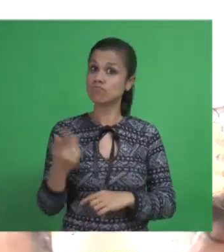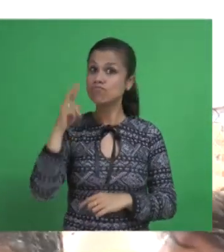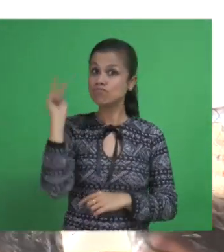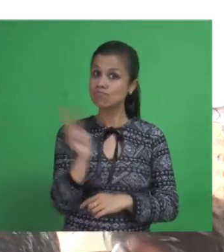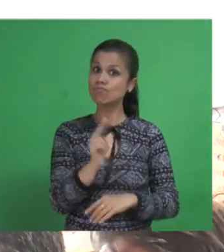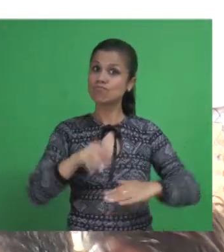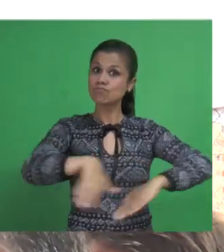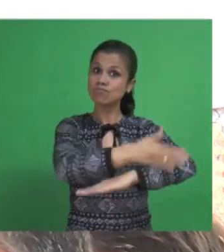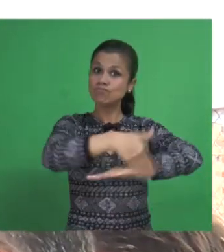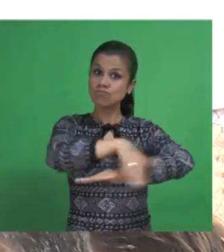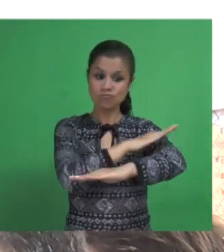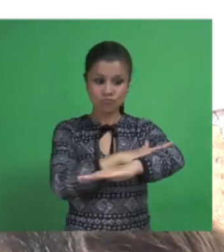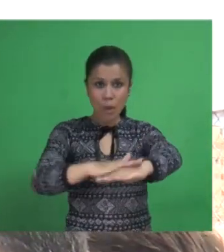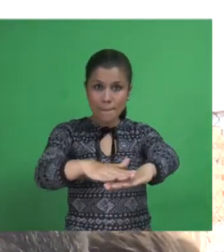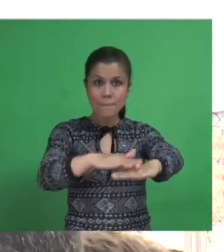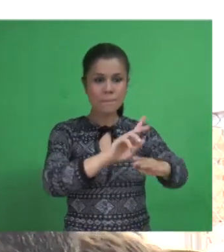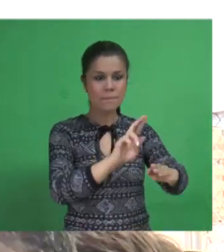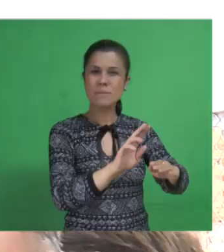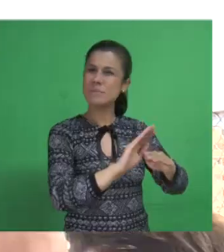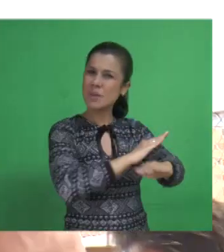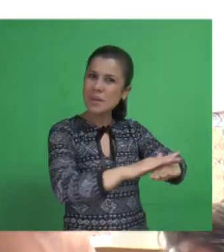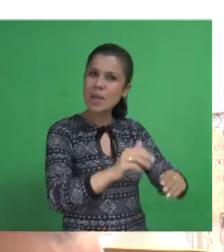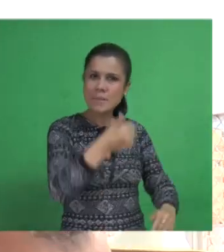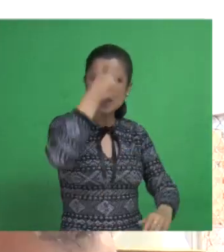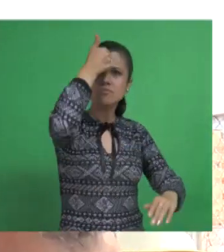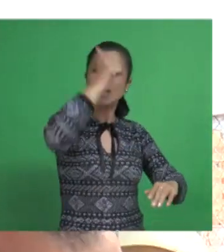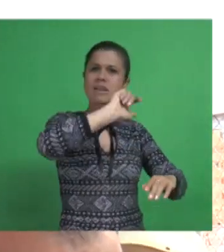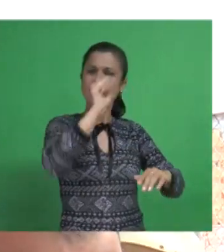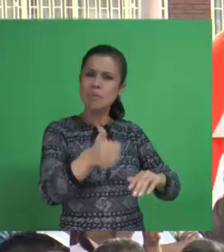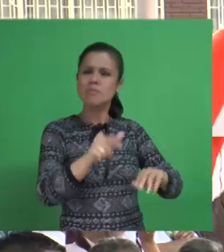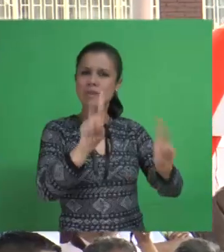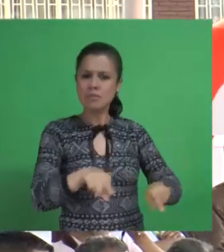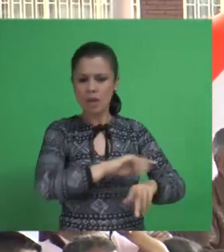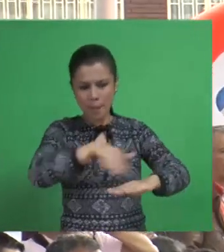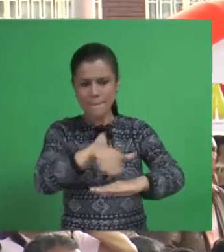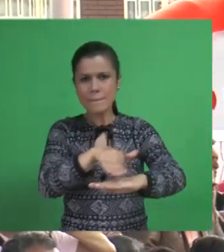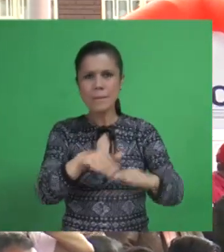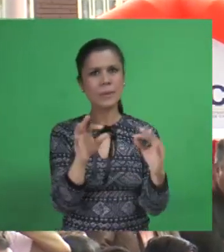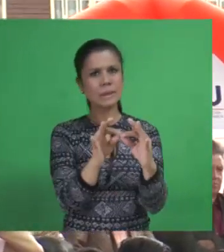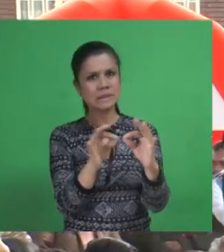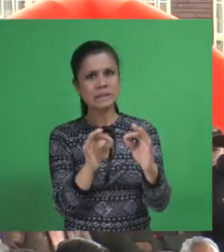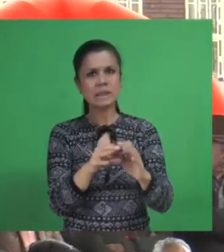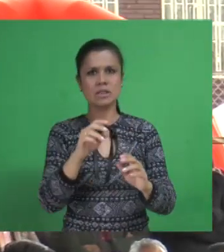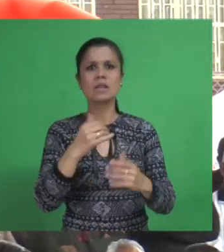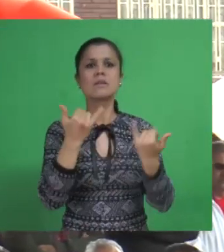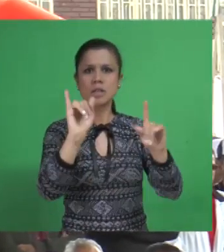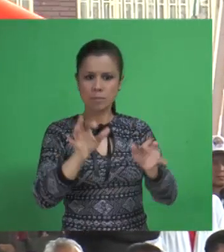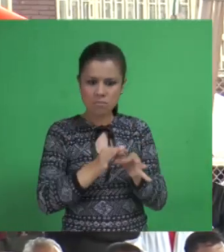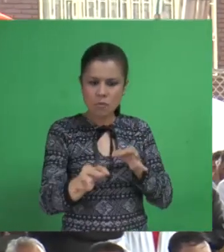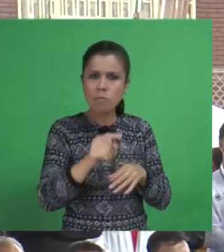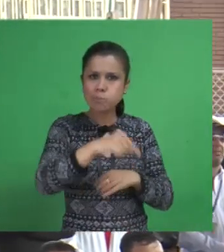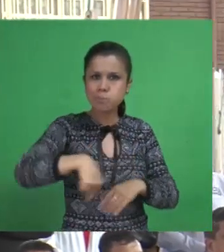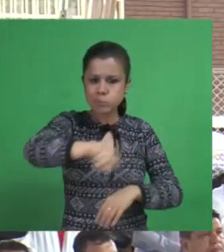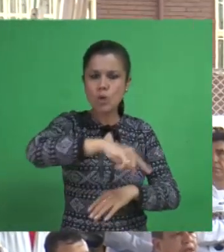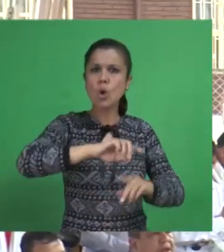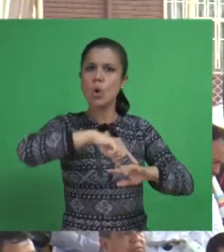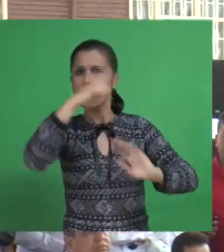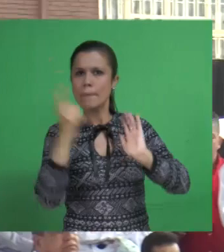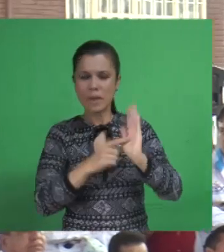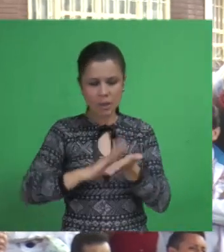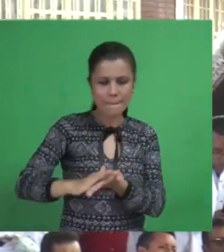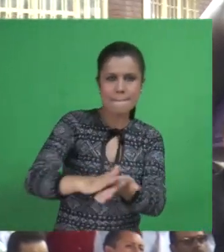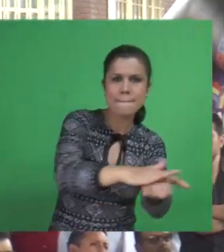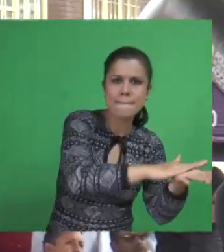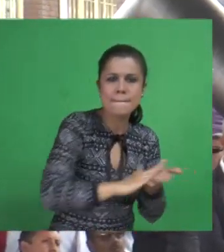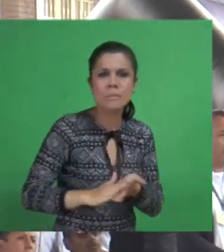terciarias, en vías secundarias, el casco urbano, que lo estamos pavimentando absolutamente todo, significa que a Cibaté le ha